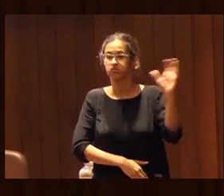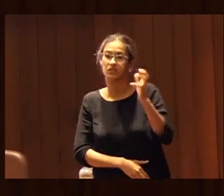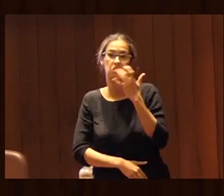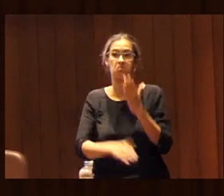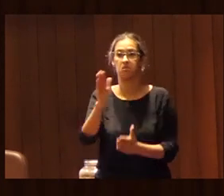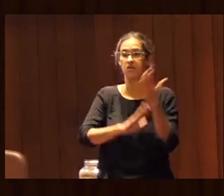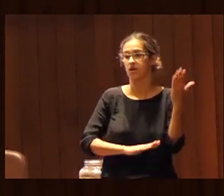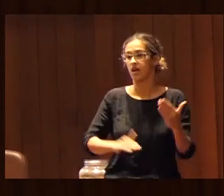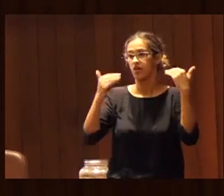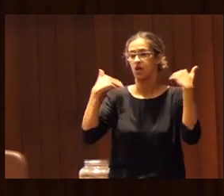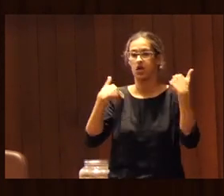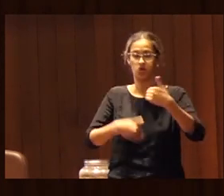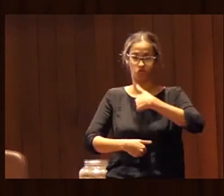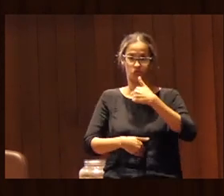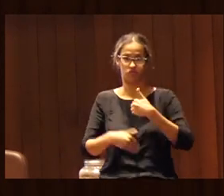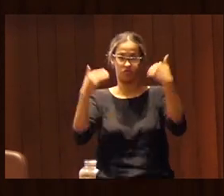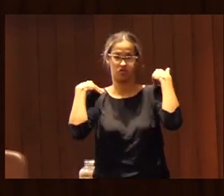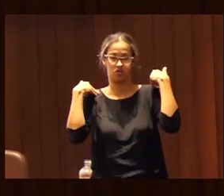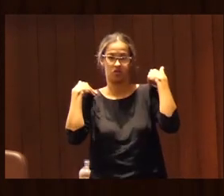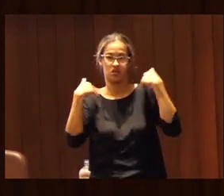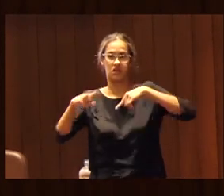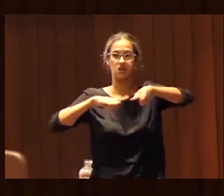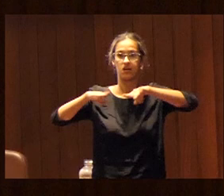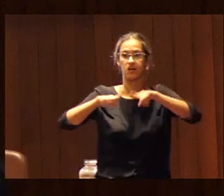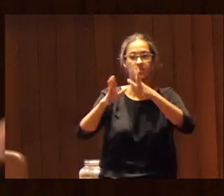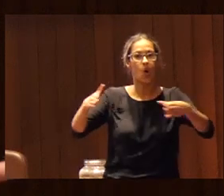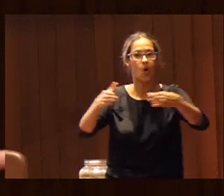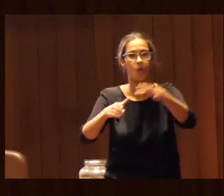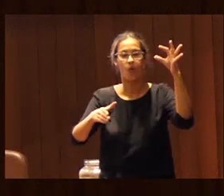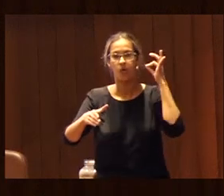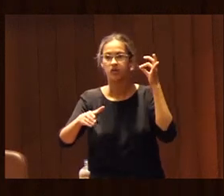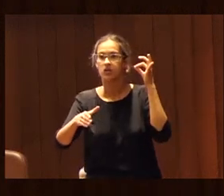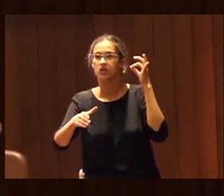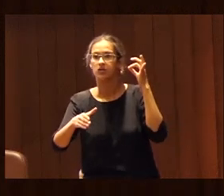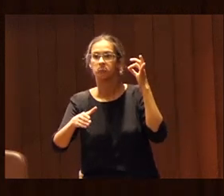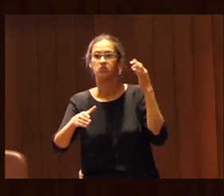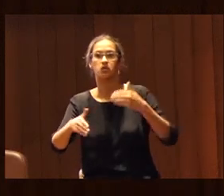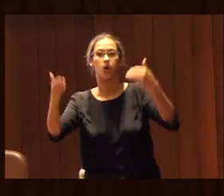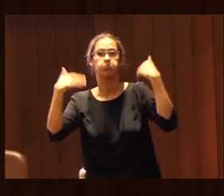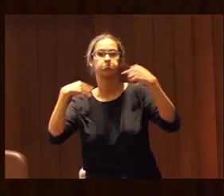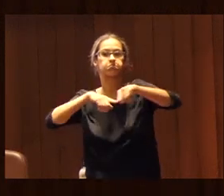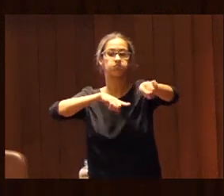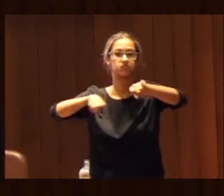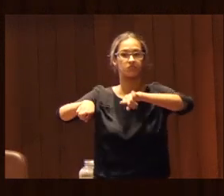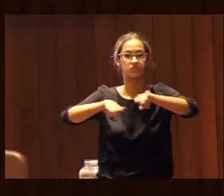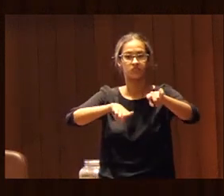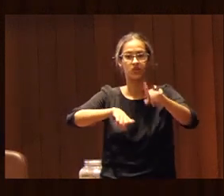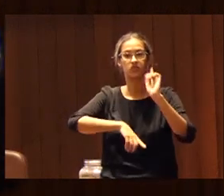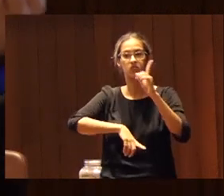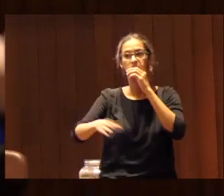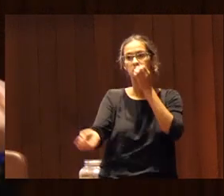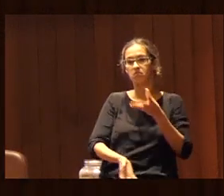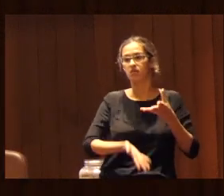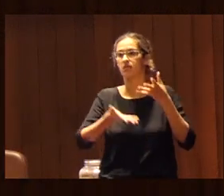entrenar yo soy entrenadora de balomano voy a entrenar a unas chiquillas y puedo simplemente contarles hacer este